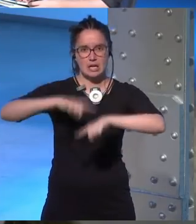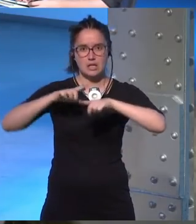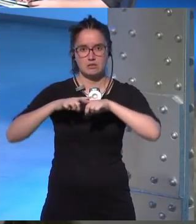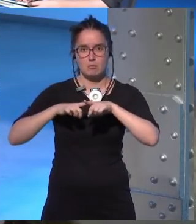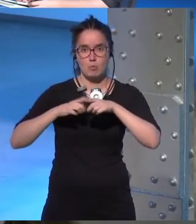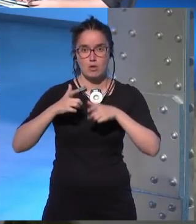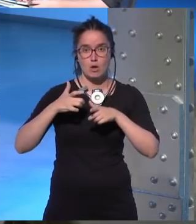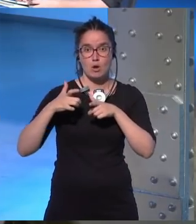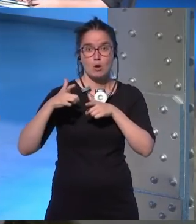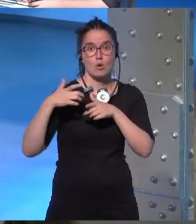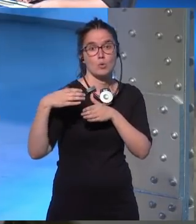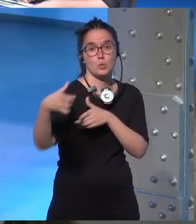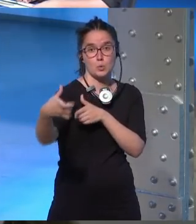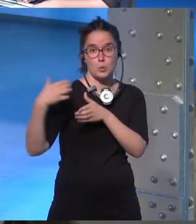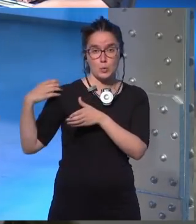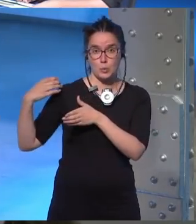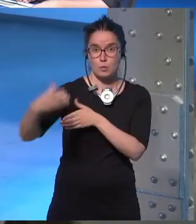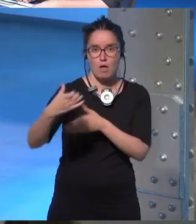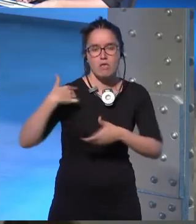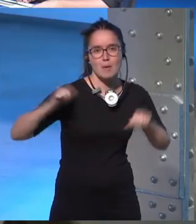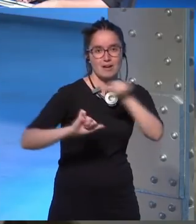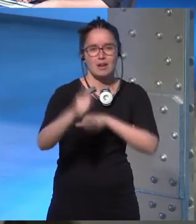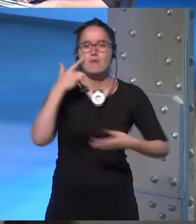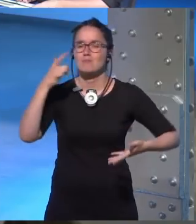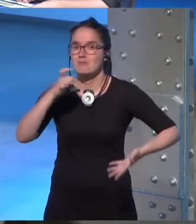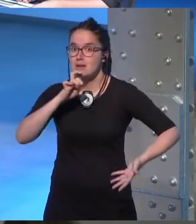y ver a partir de ahí qué es lo que podía hacer